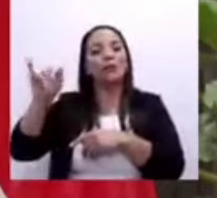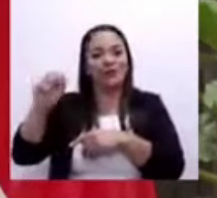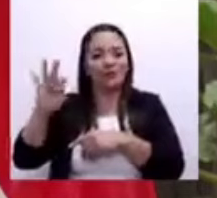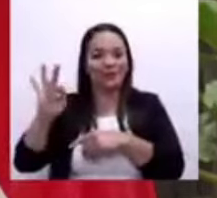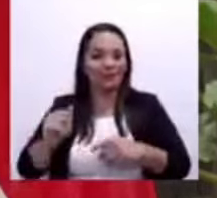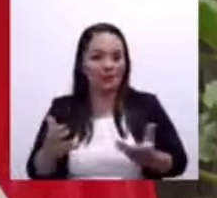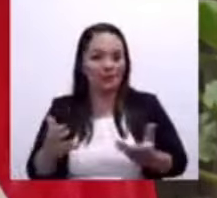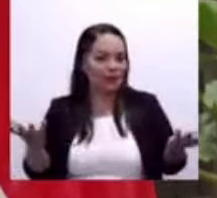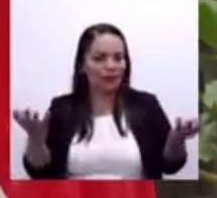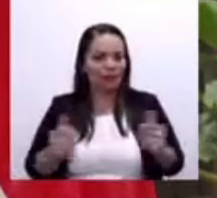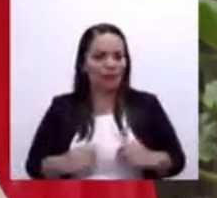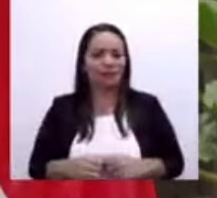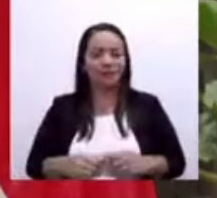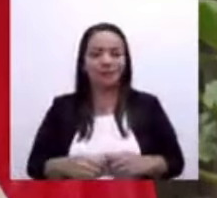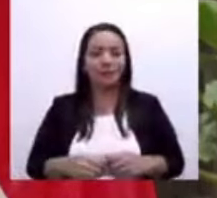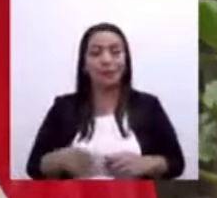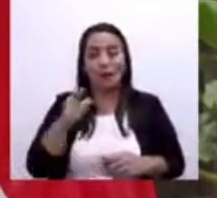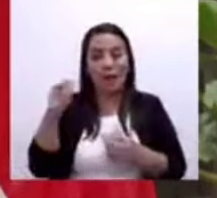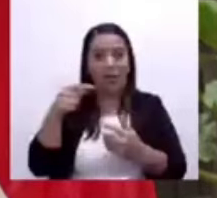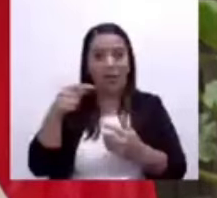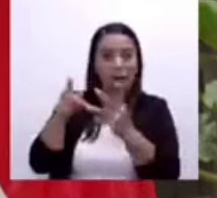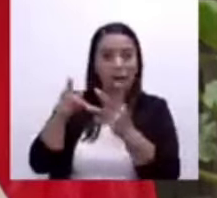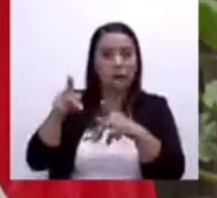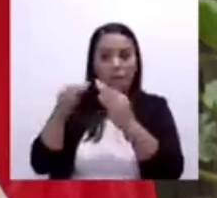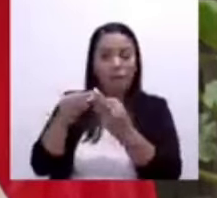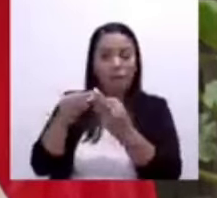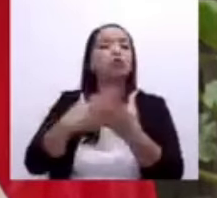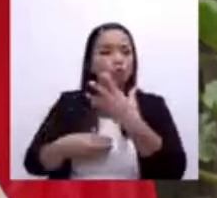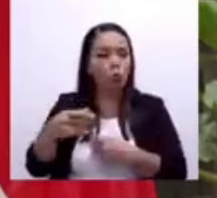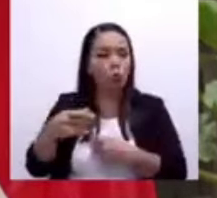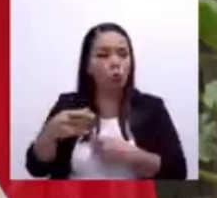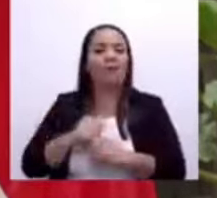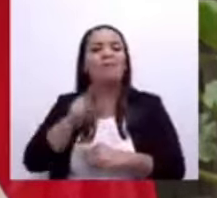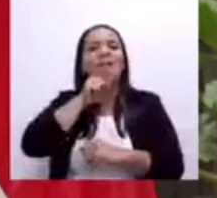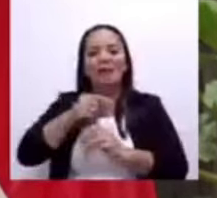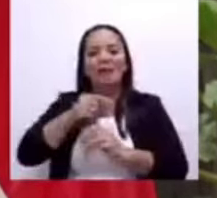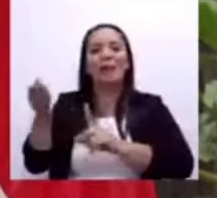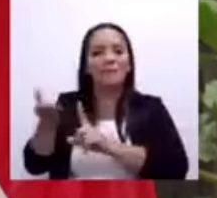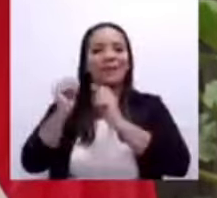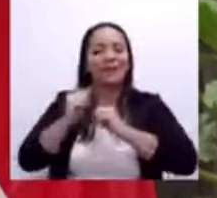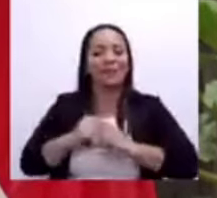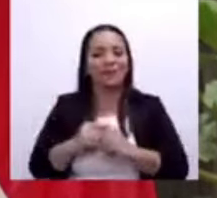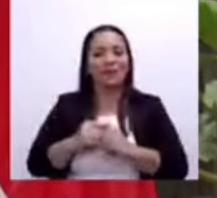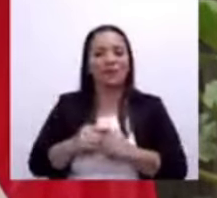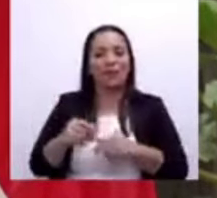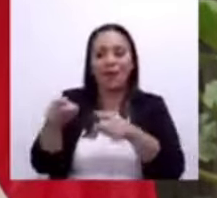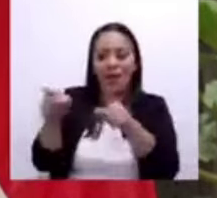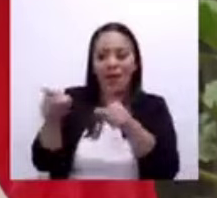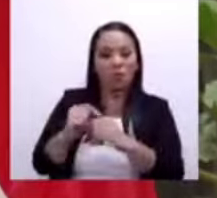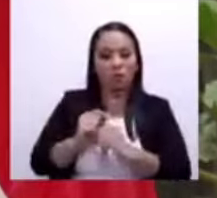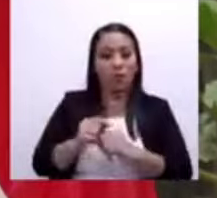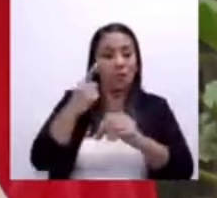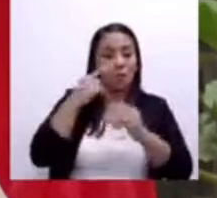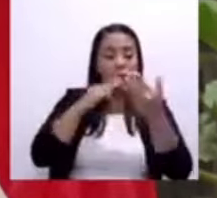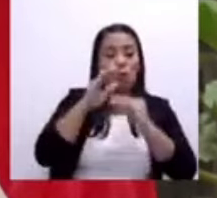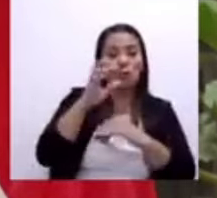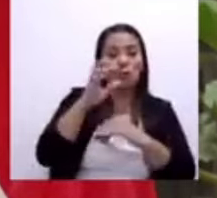Esas son las verdaderas víctimas. A ellos es que el pueblo de Costa Rica hoy nos